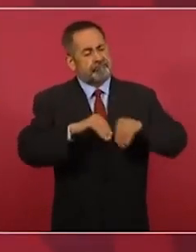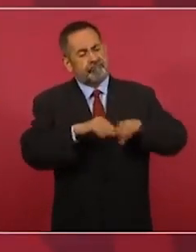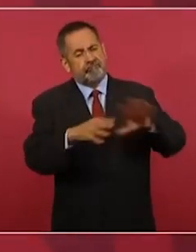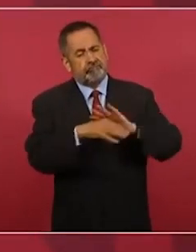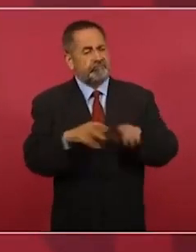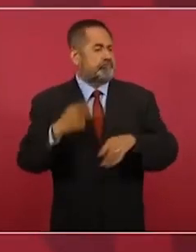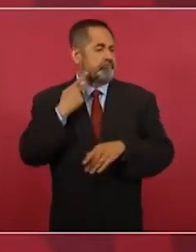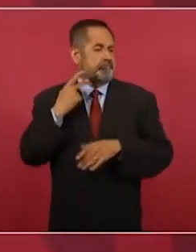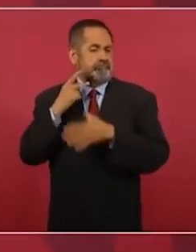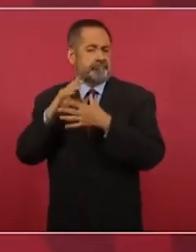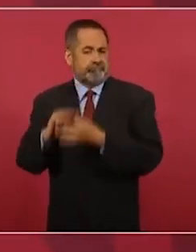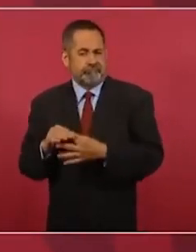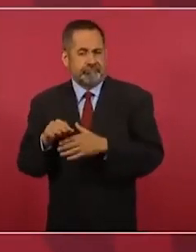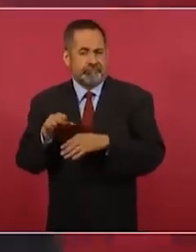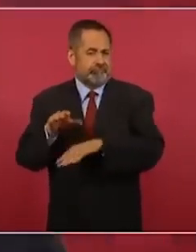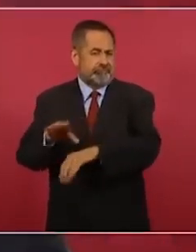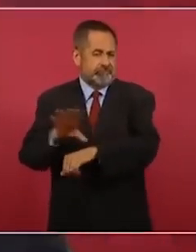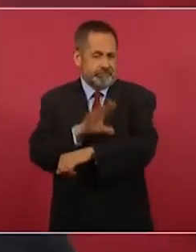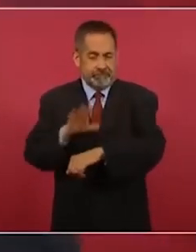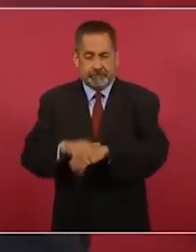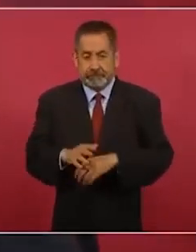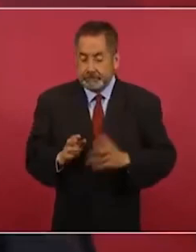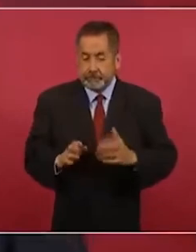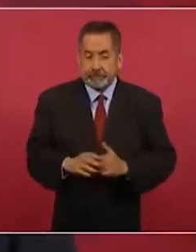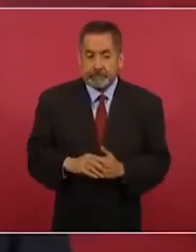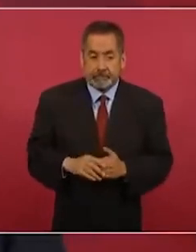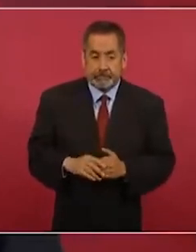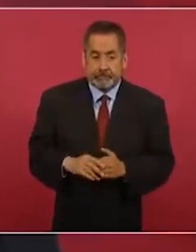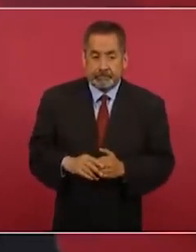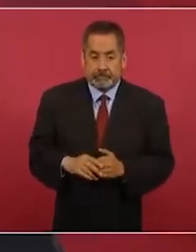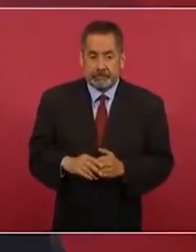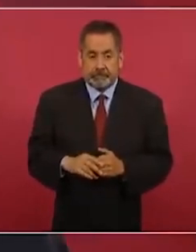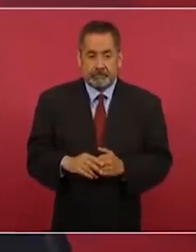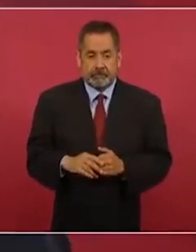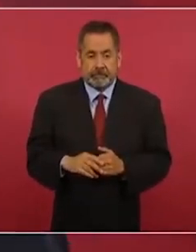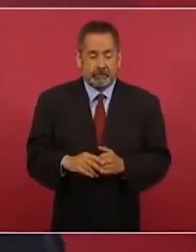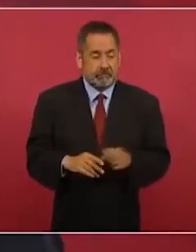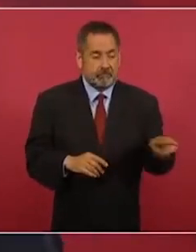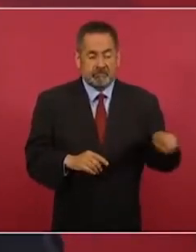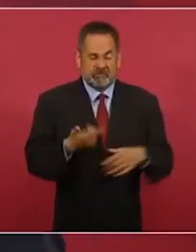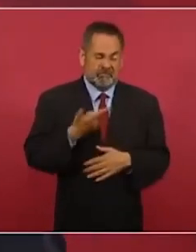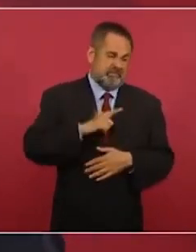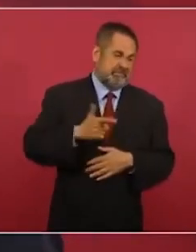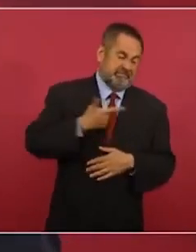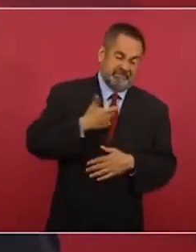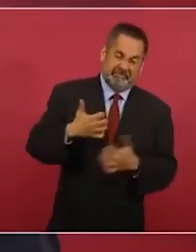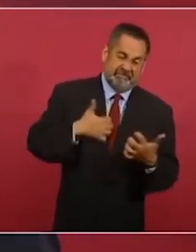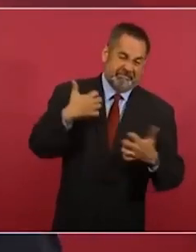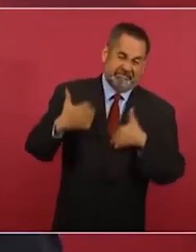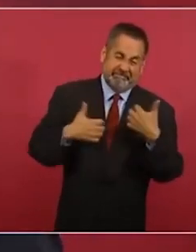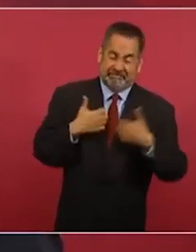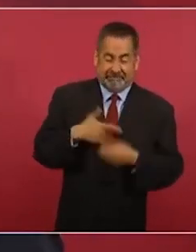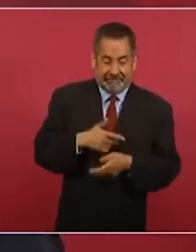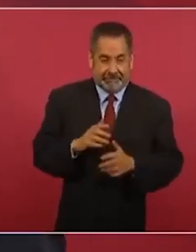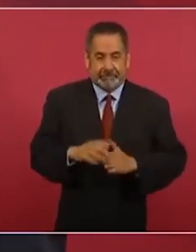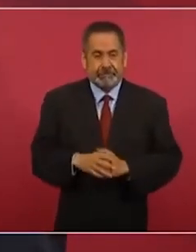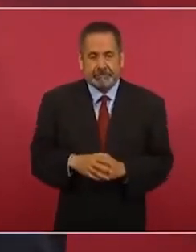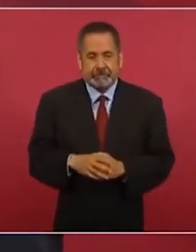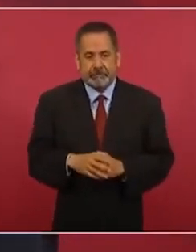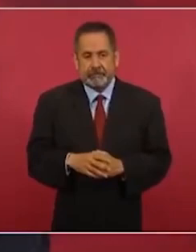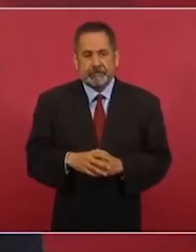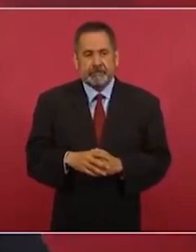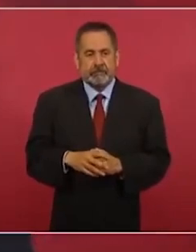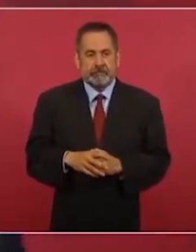política energética y no les gustó porque